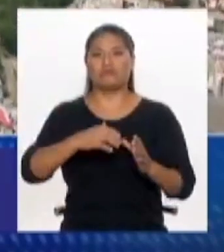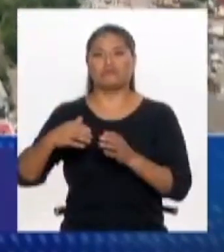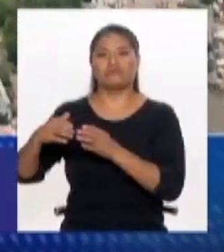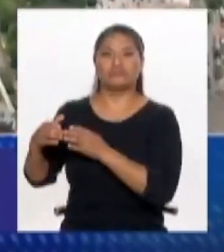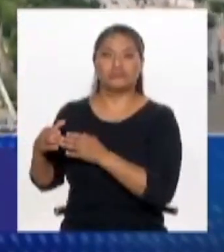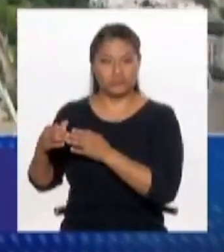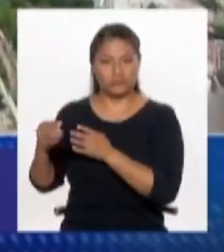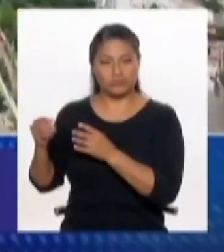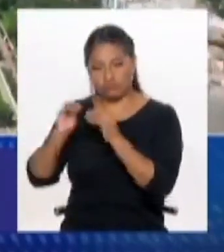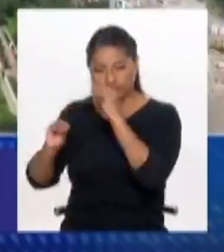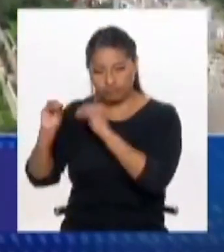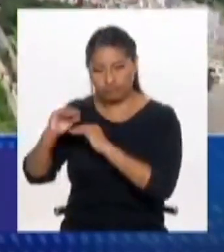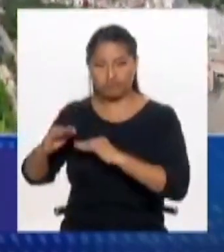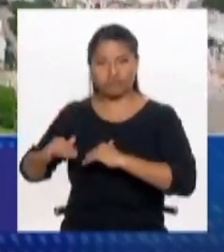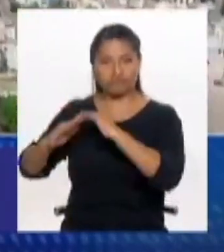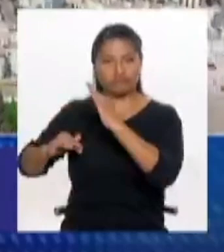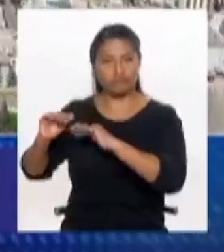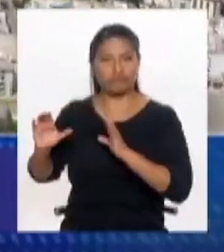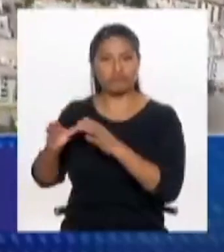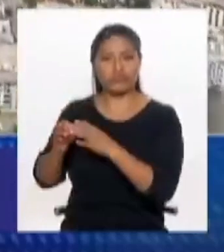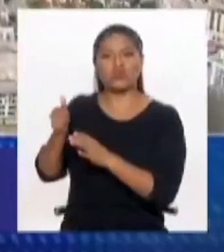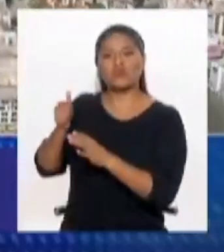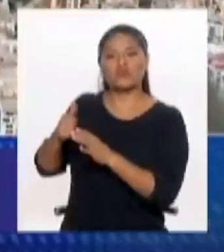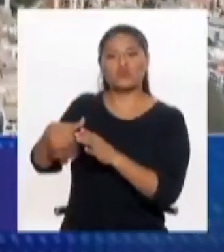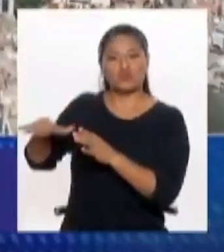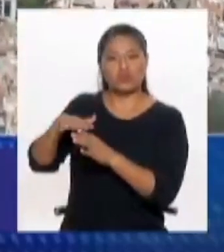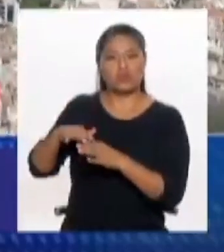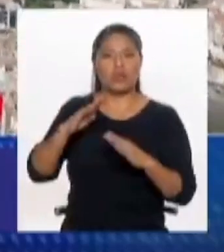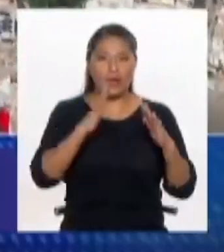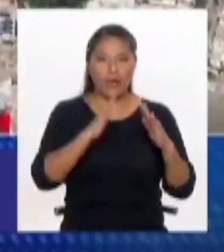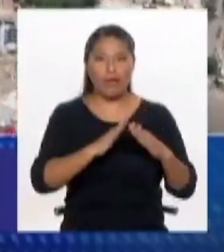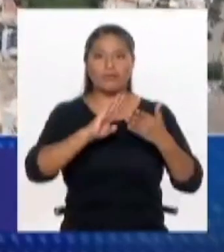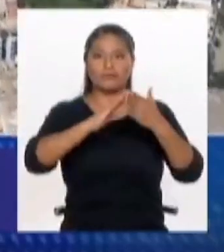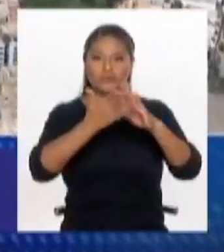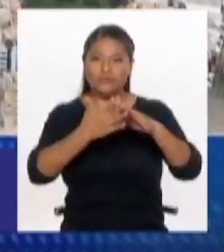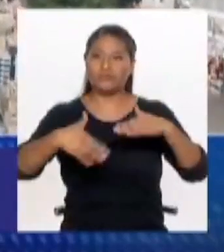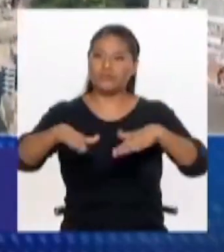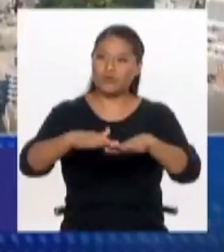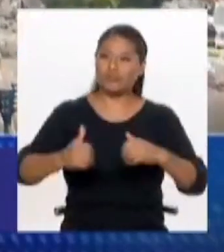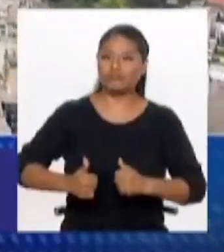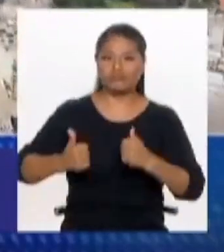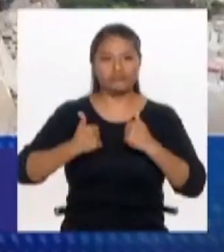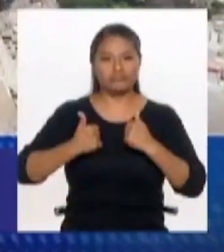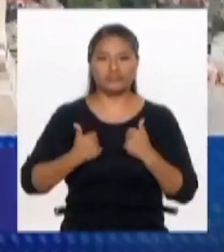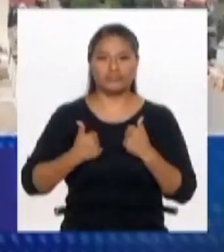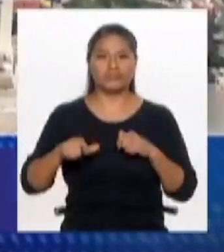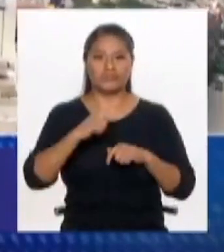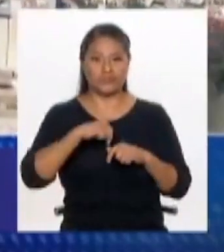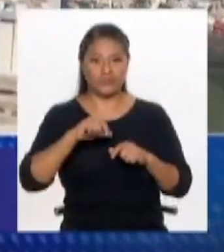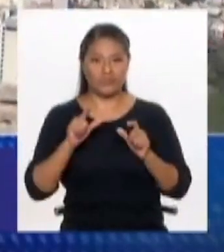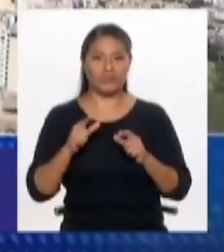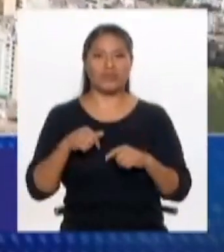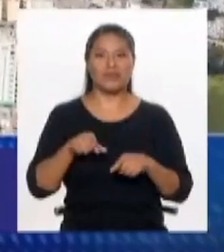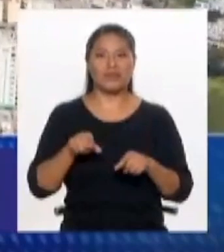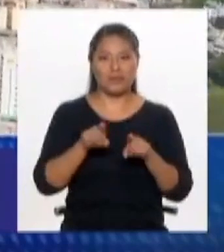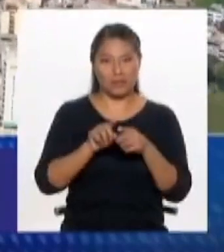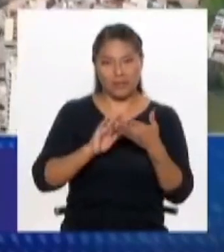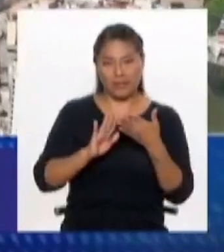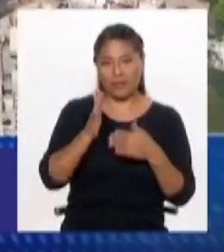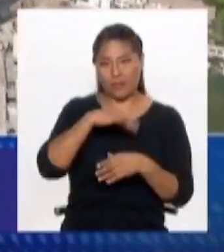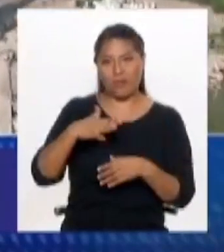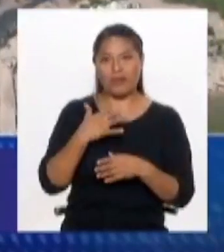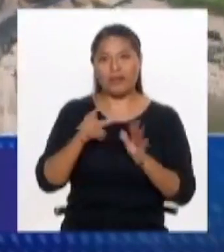Esa capacidad de hacer ciudad, vivienda y todo lo demás por sí mismos es lo que nosotros llamamos, erróneamente,